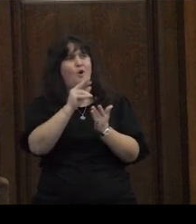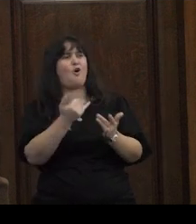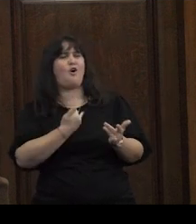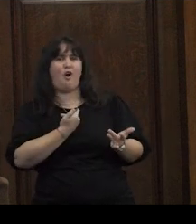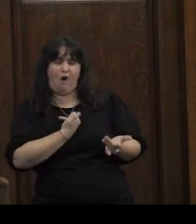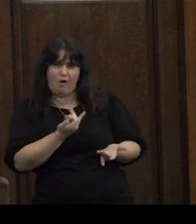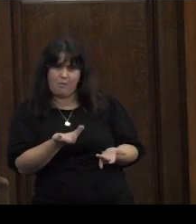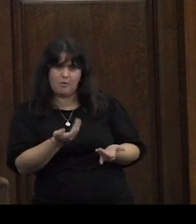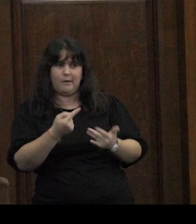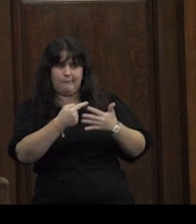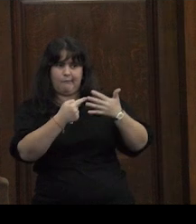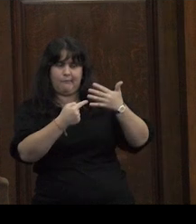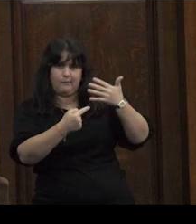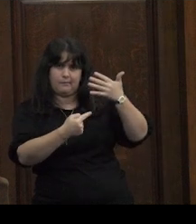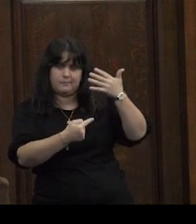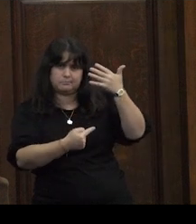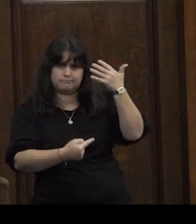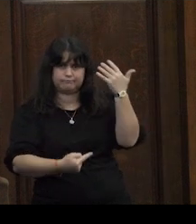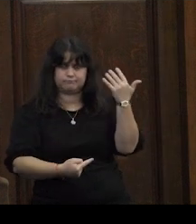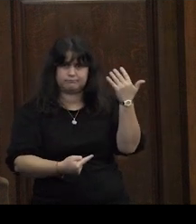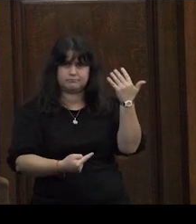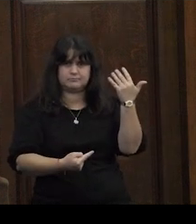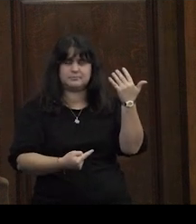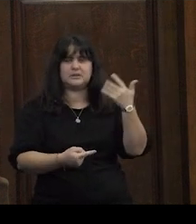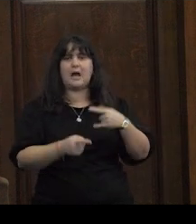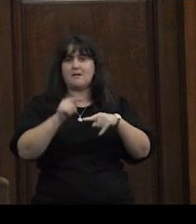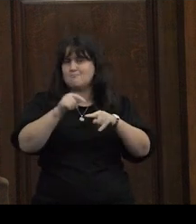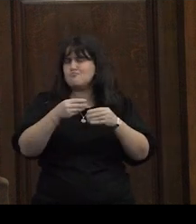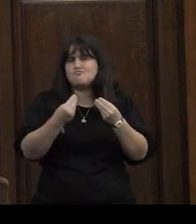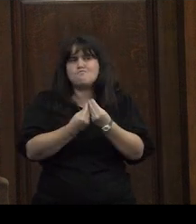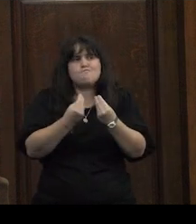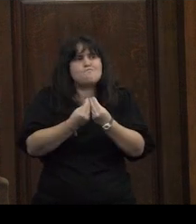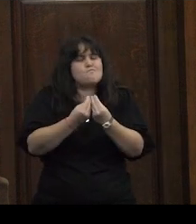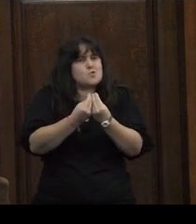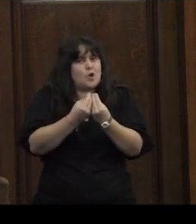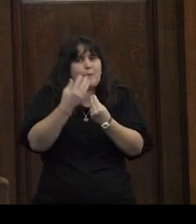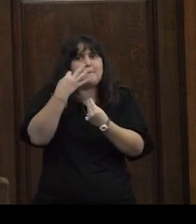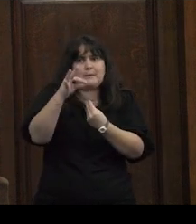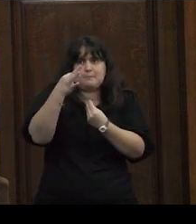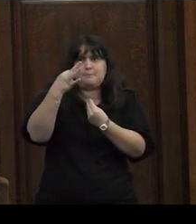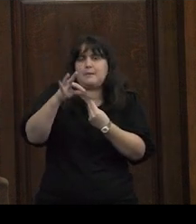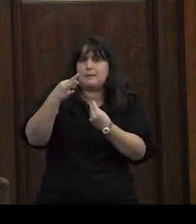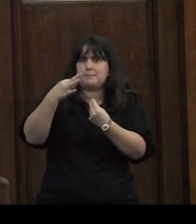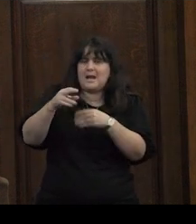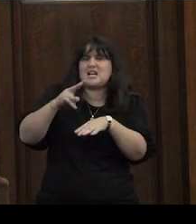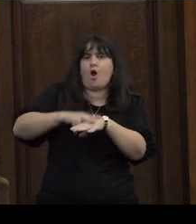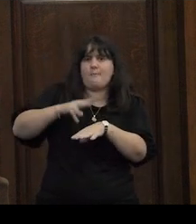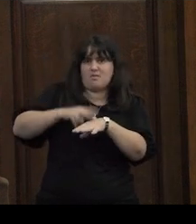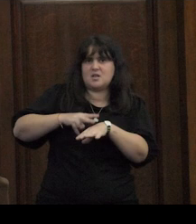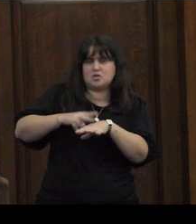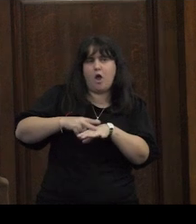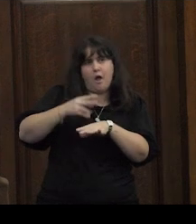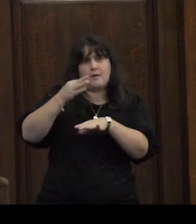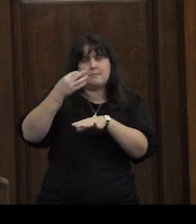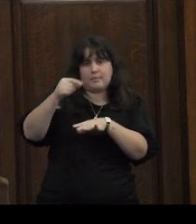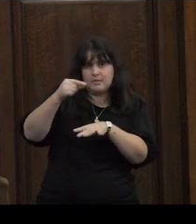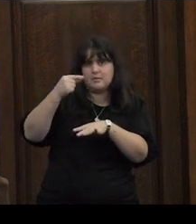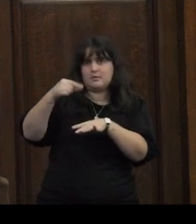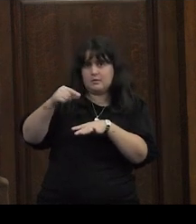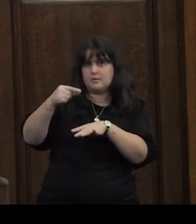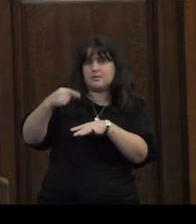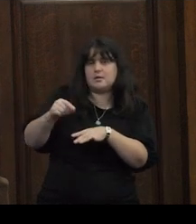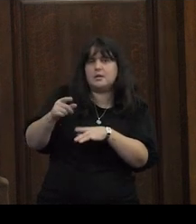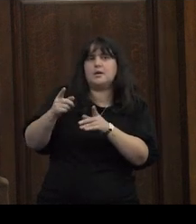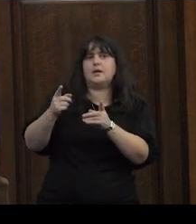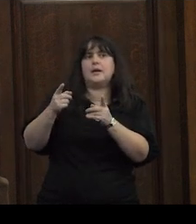y así etcétera etcétera etcétera en la cantidad de tips de recomendaciones en esto que se